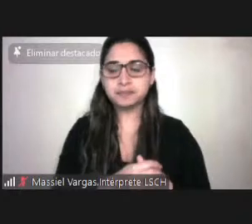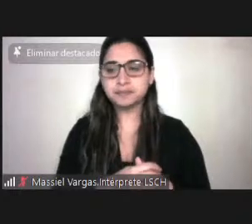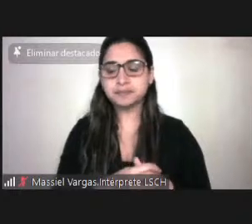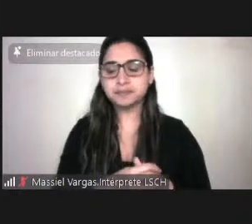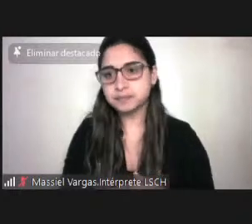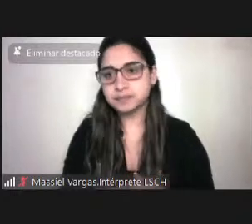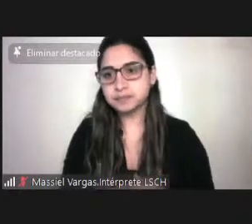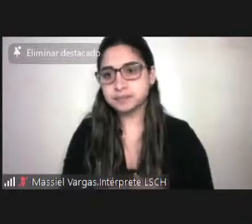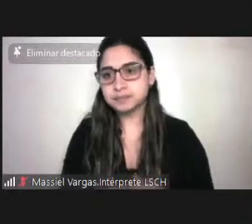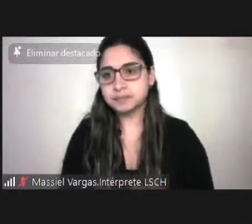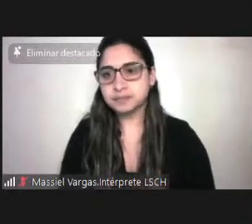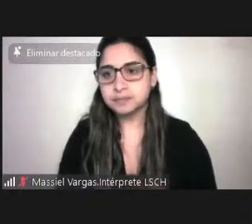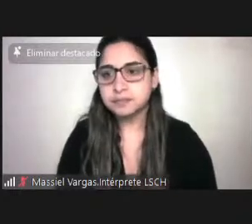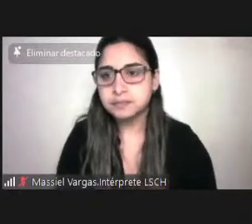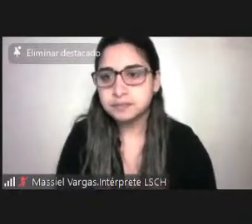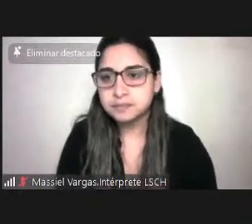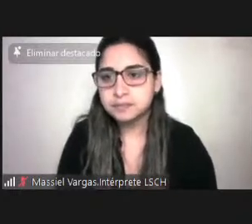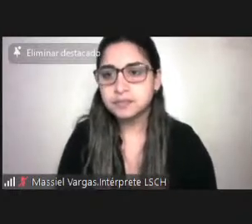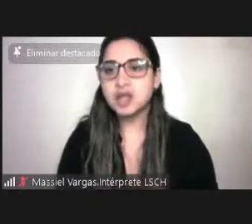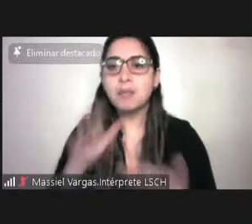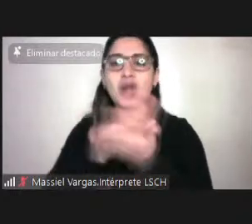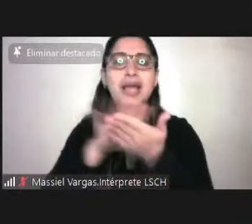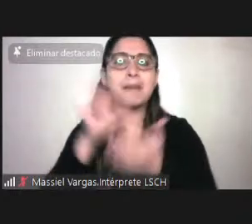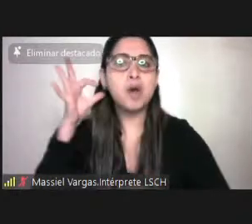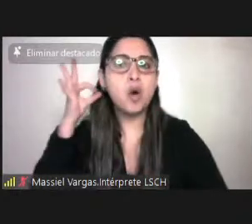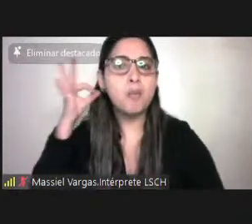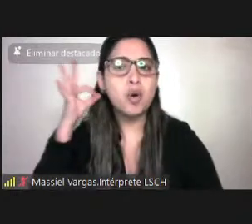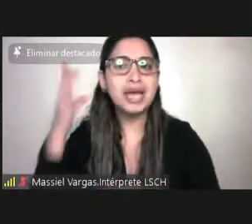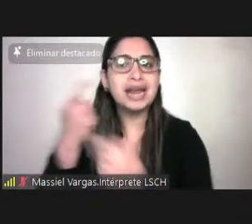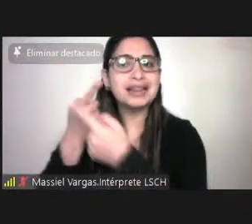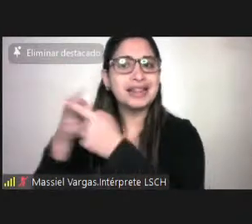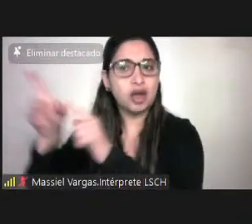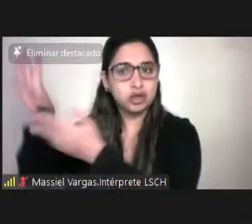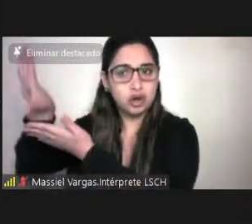mujer sea extranjera, sea indígena,